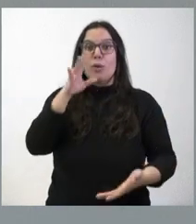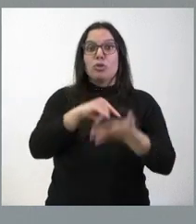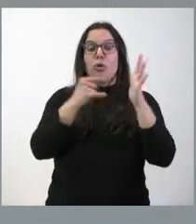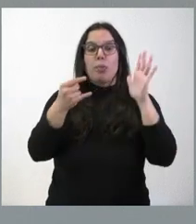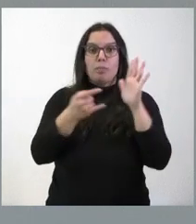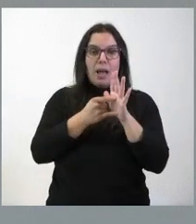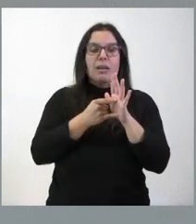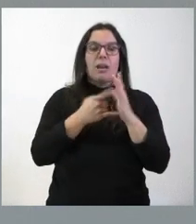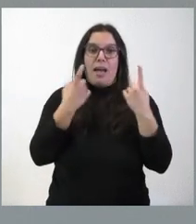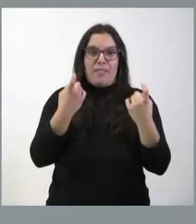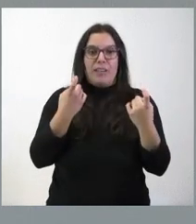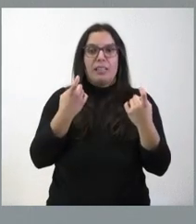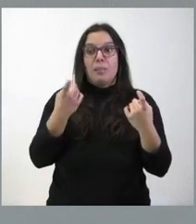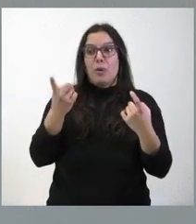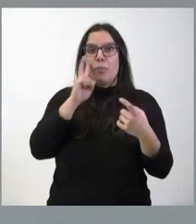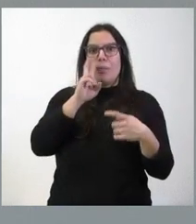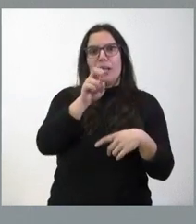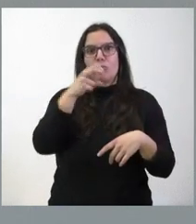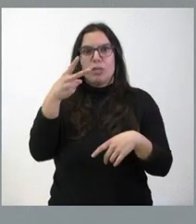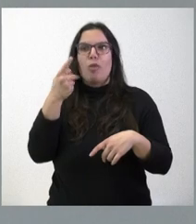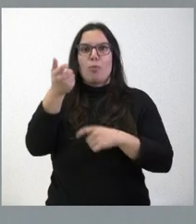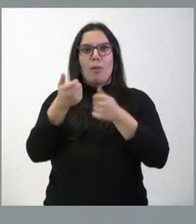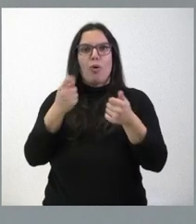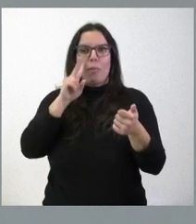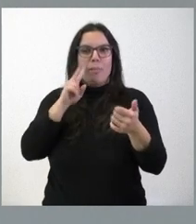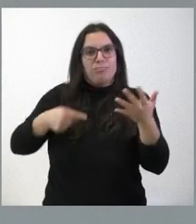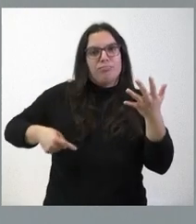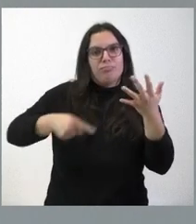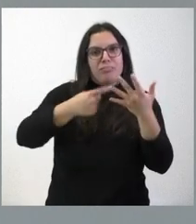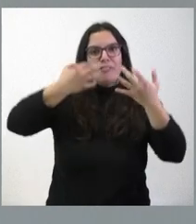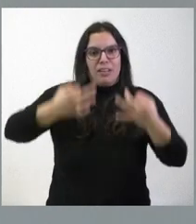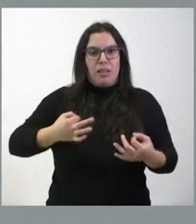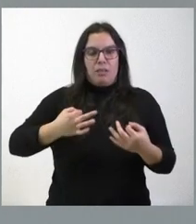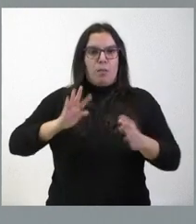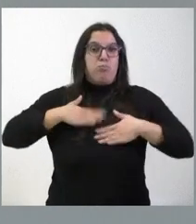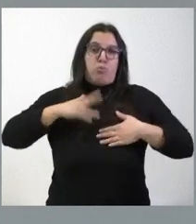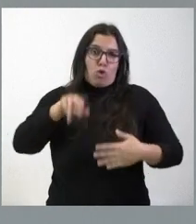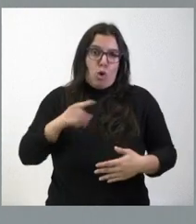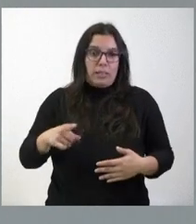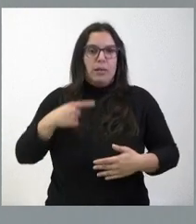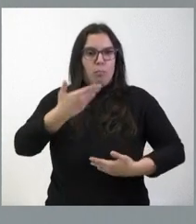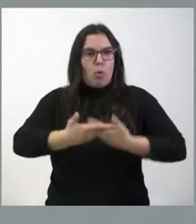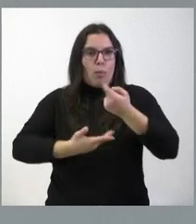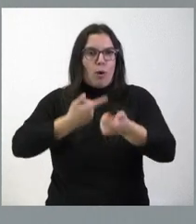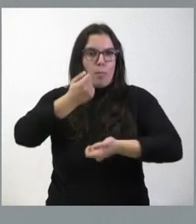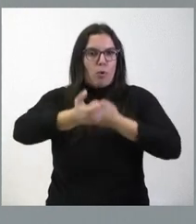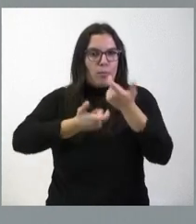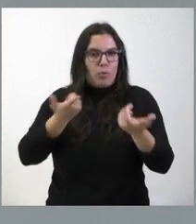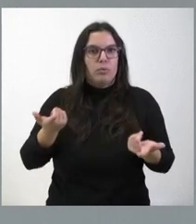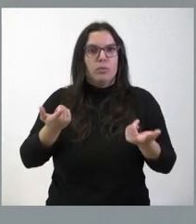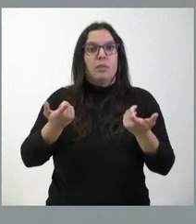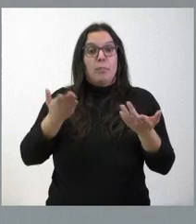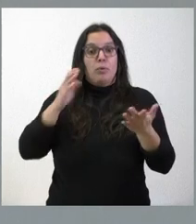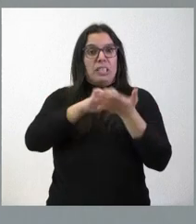van viendo ustedes que nos está permitiendo ir rebajando las listas de espera. No se hace de un día para otro, se hace progresivamente, pero Castilla y León es una